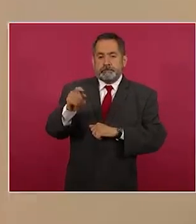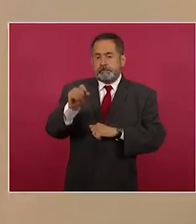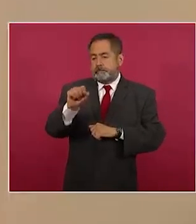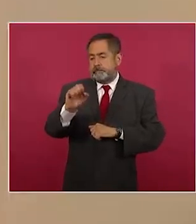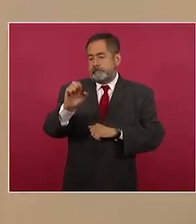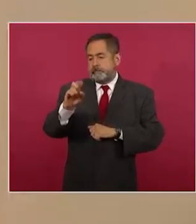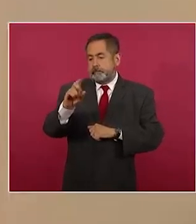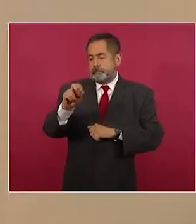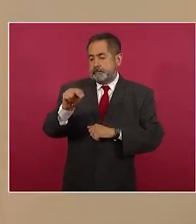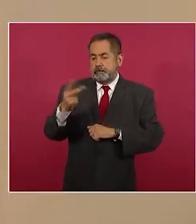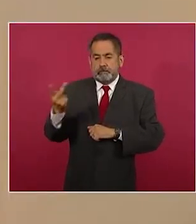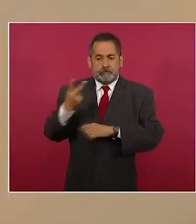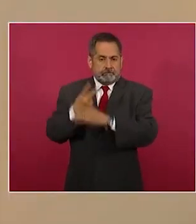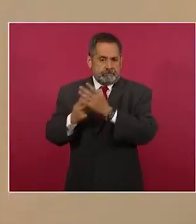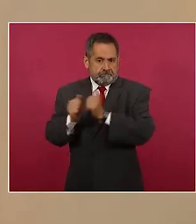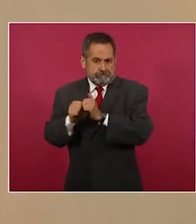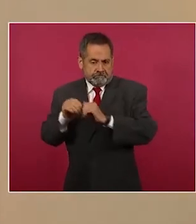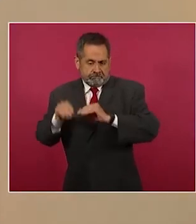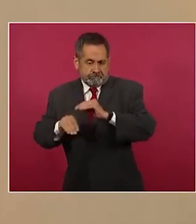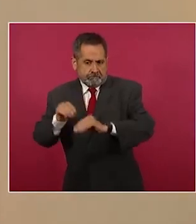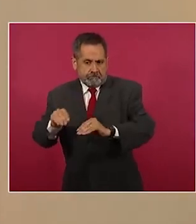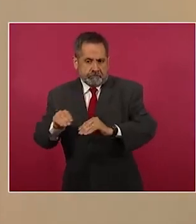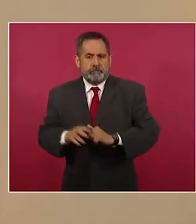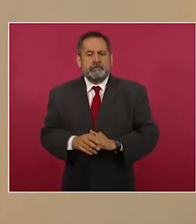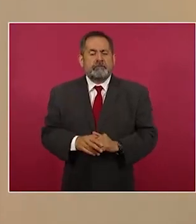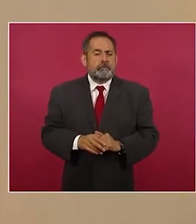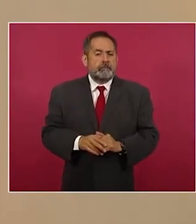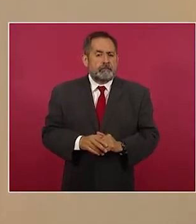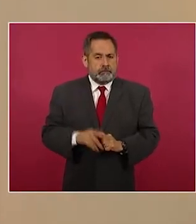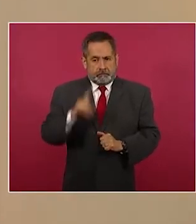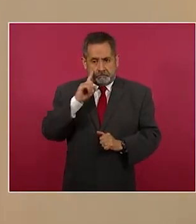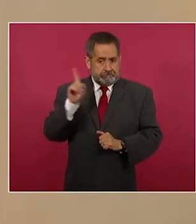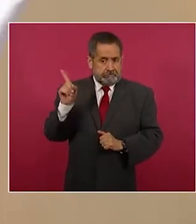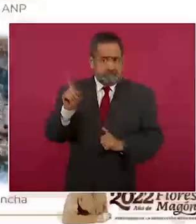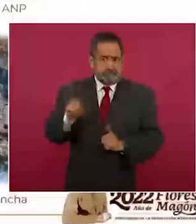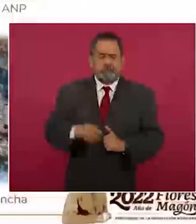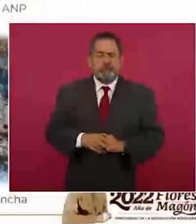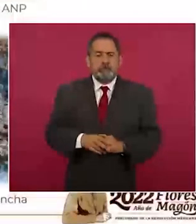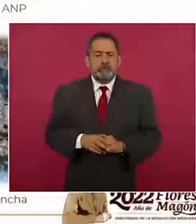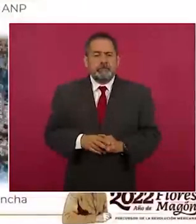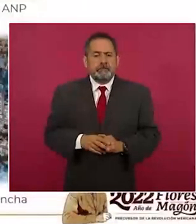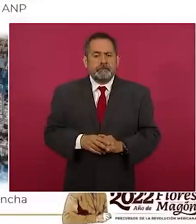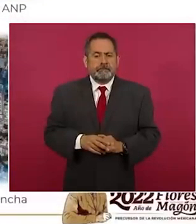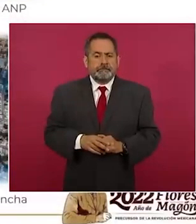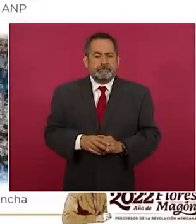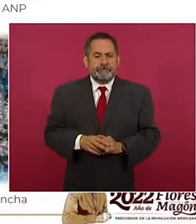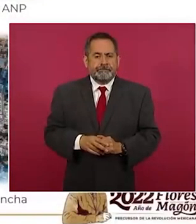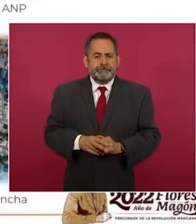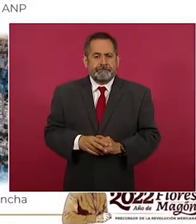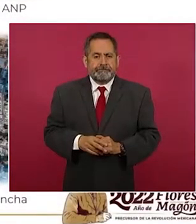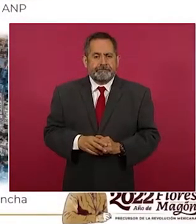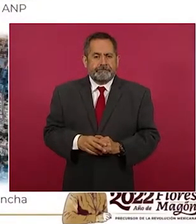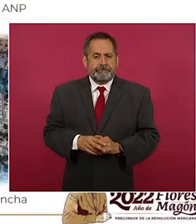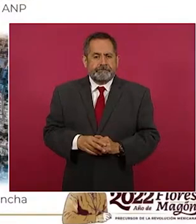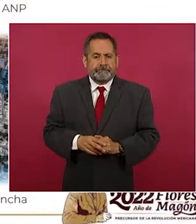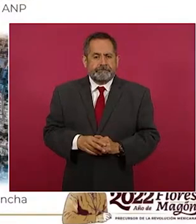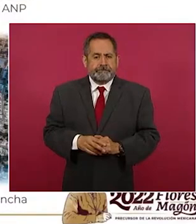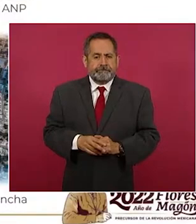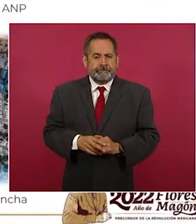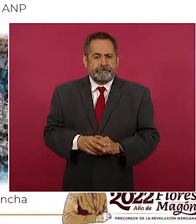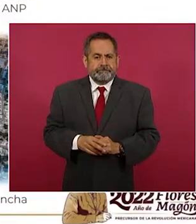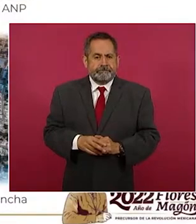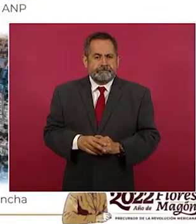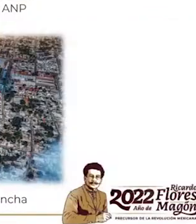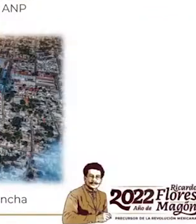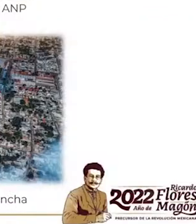Nacional. La siguiente. Aquí vemos algunas imágenes de las intervenciones, esa es la perspectiva del Parque de la Plancha,